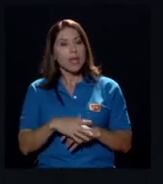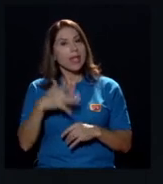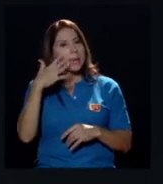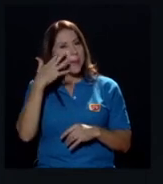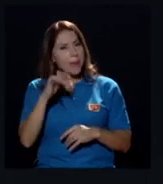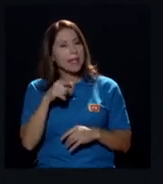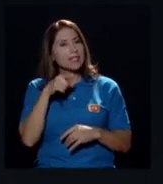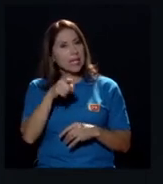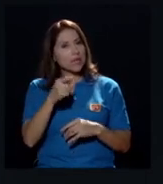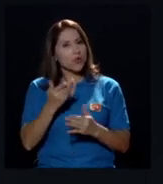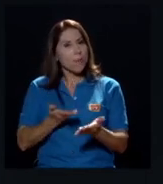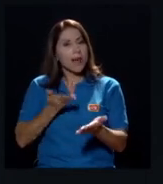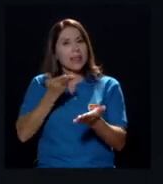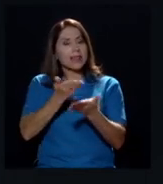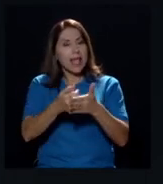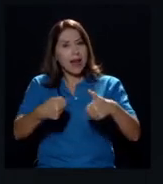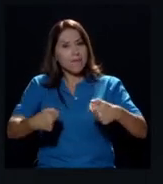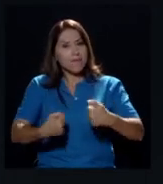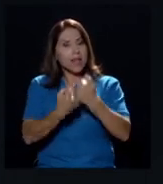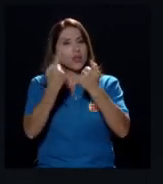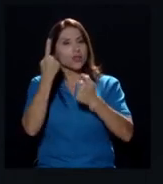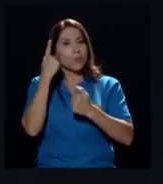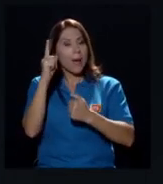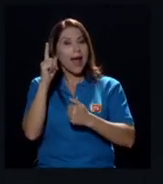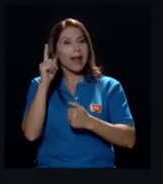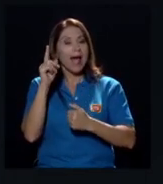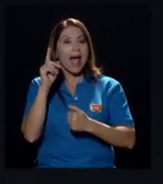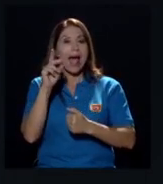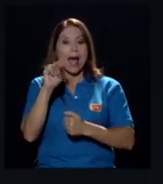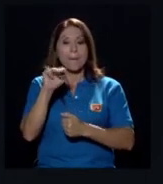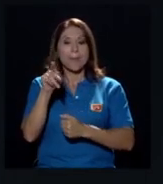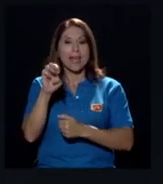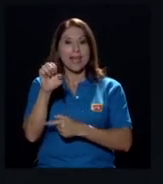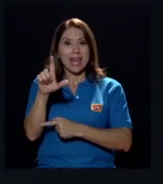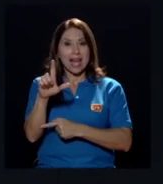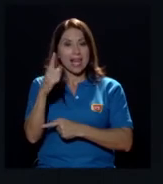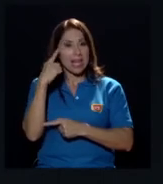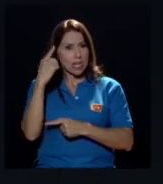retos para la canciller Merkel que yo creo que va a poder resolver.